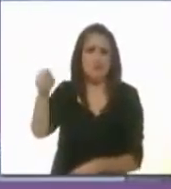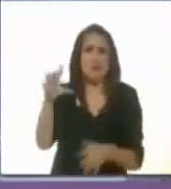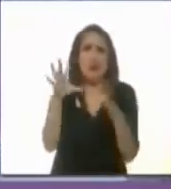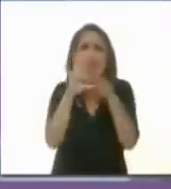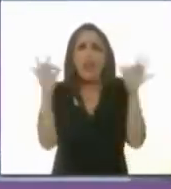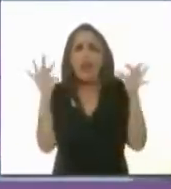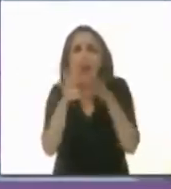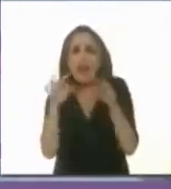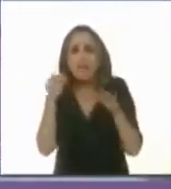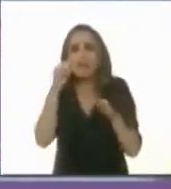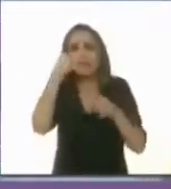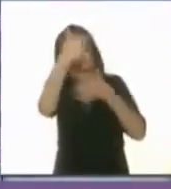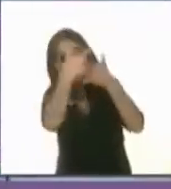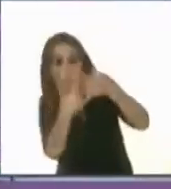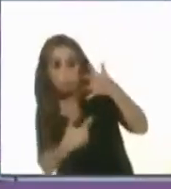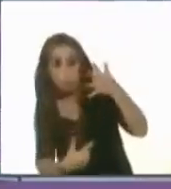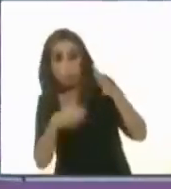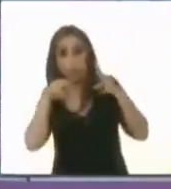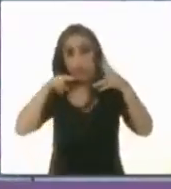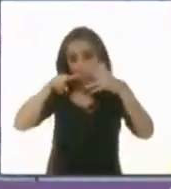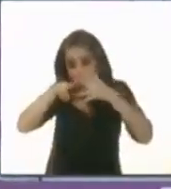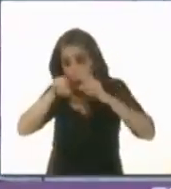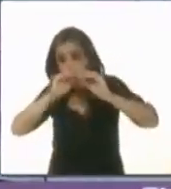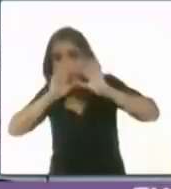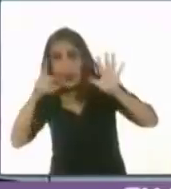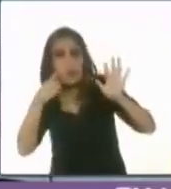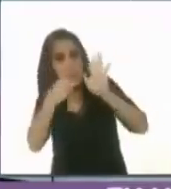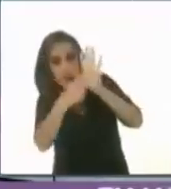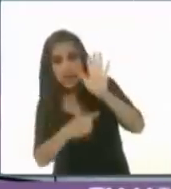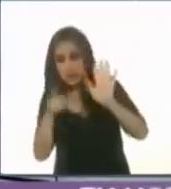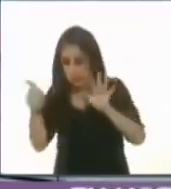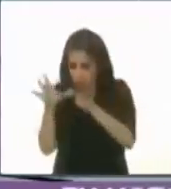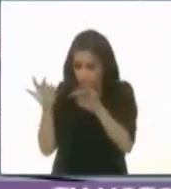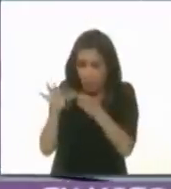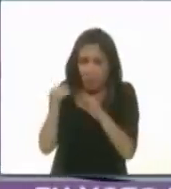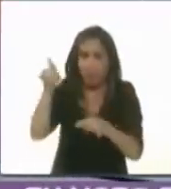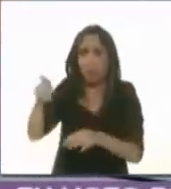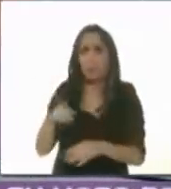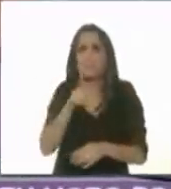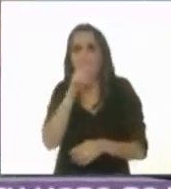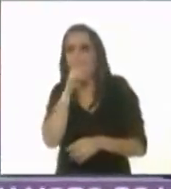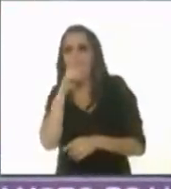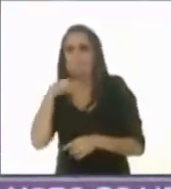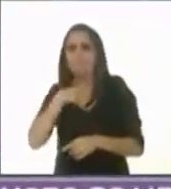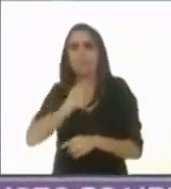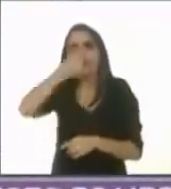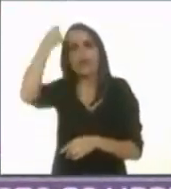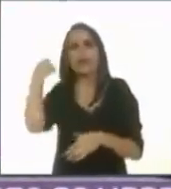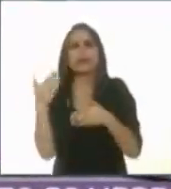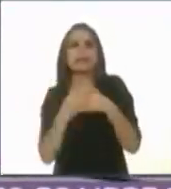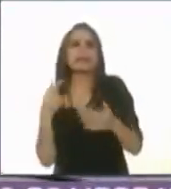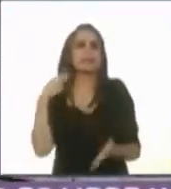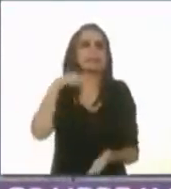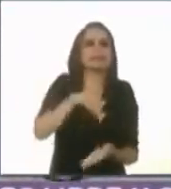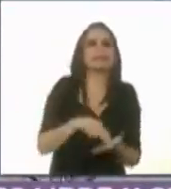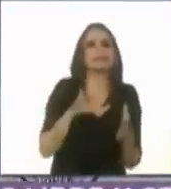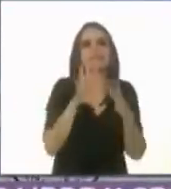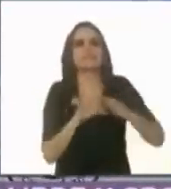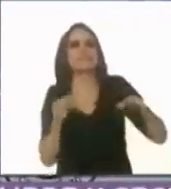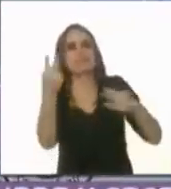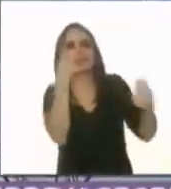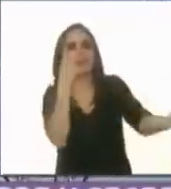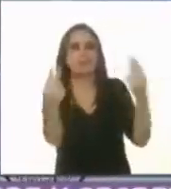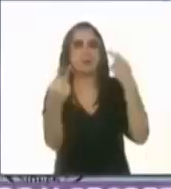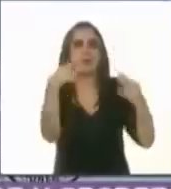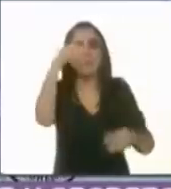rendición de cuentas cuando tú te escudas y te escudaste en tu candidatura en lugar de rendir cuentas